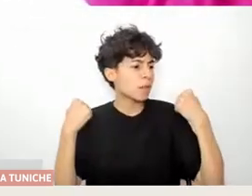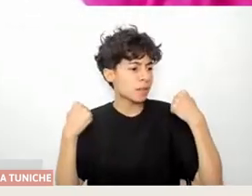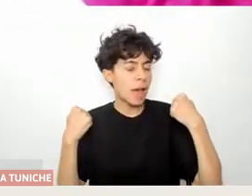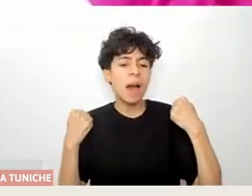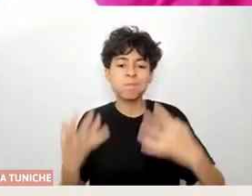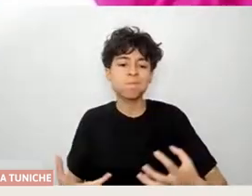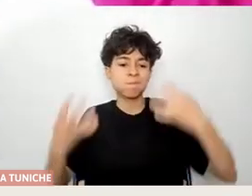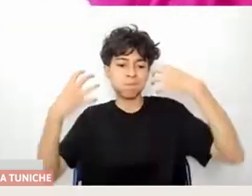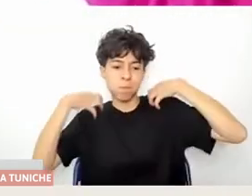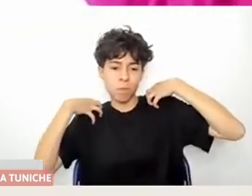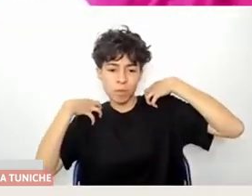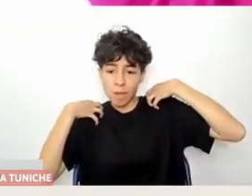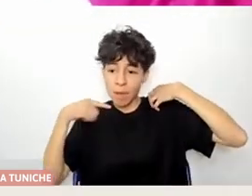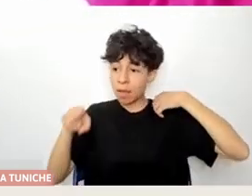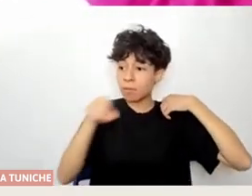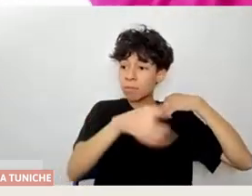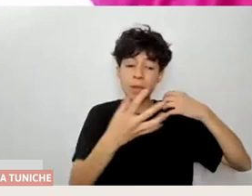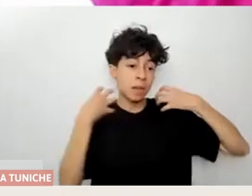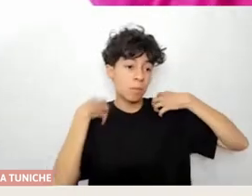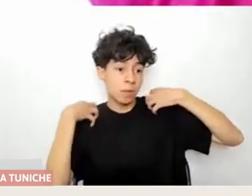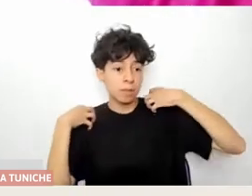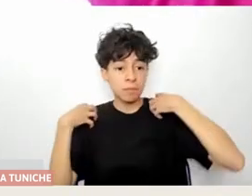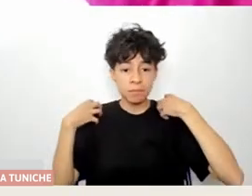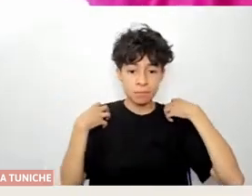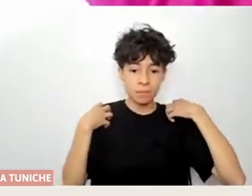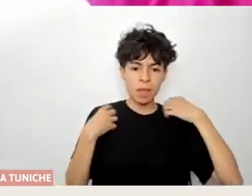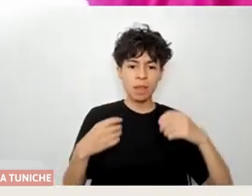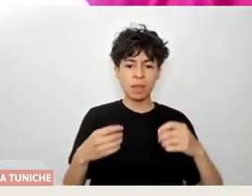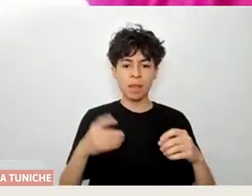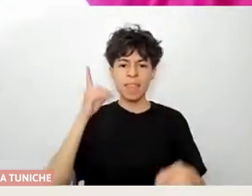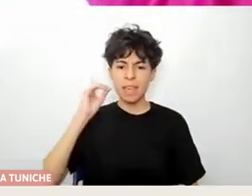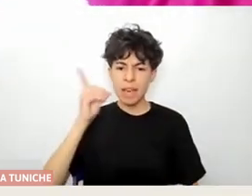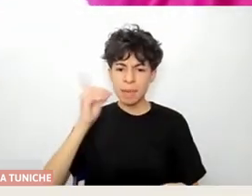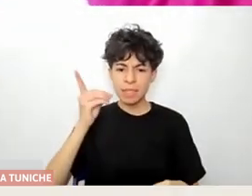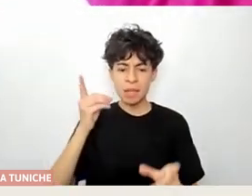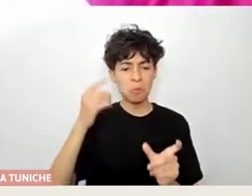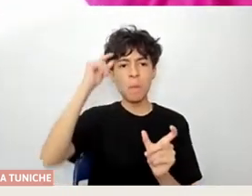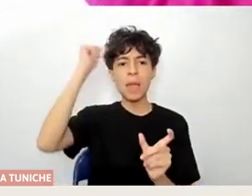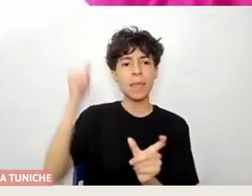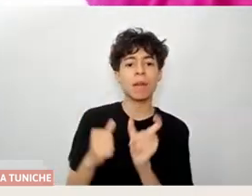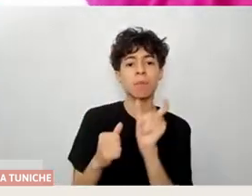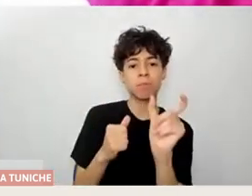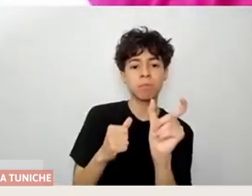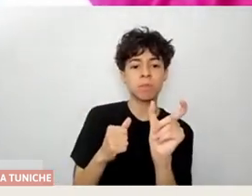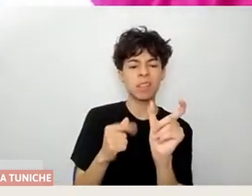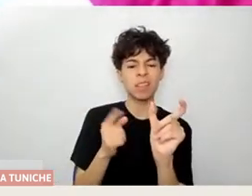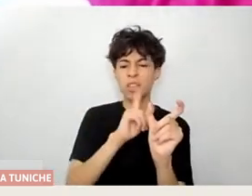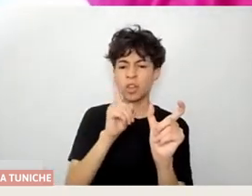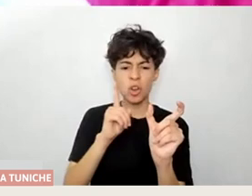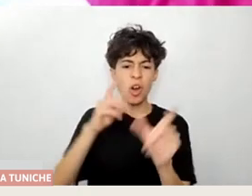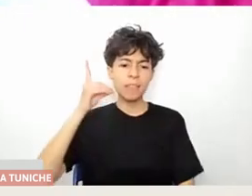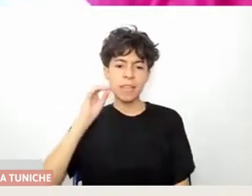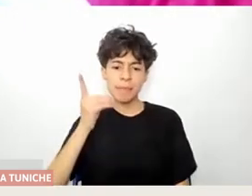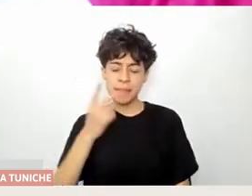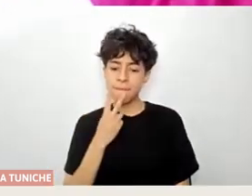La discapacidad, no como idea o concepto, sino como vivencia encarnada en todas nuestras